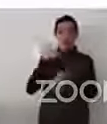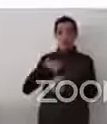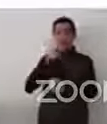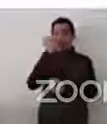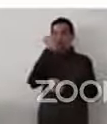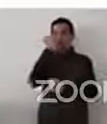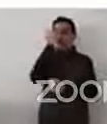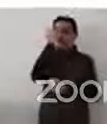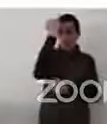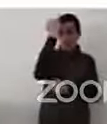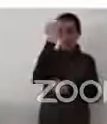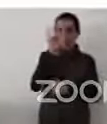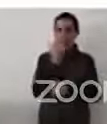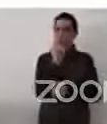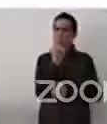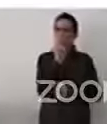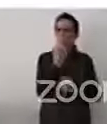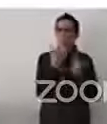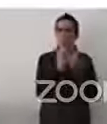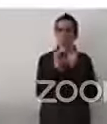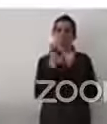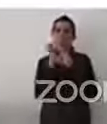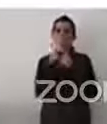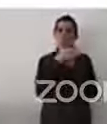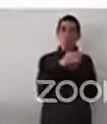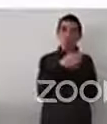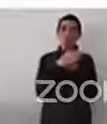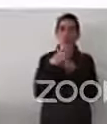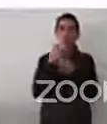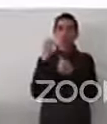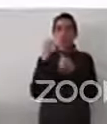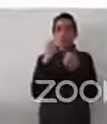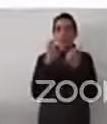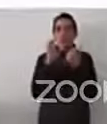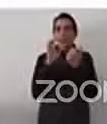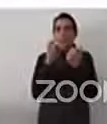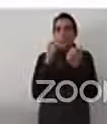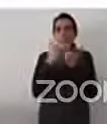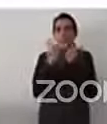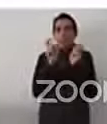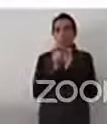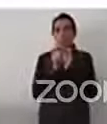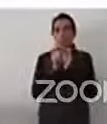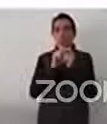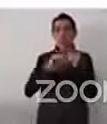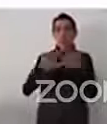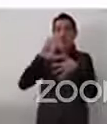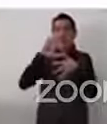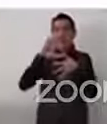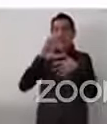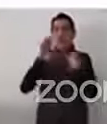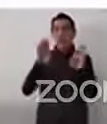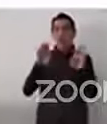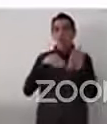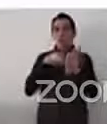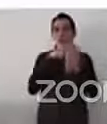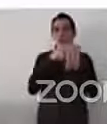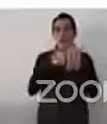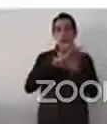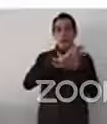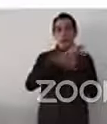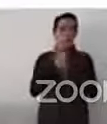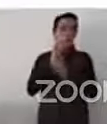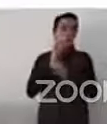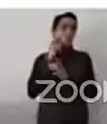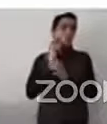la propuesta de la Convención Interamericana contra el Racismo y toda forma de discriminación e intolerancia. Pero en la negociación y en